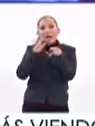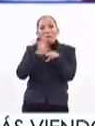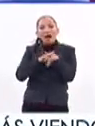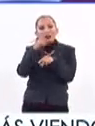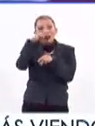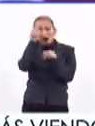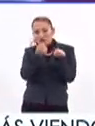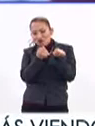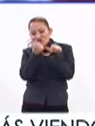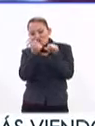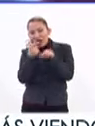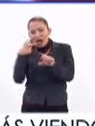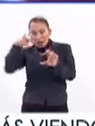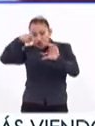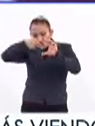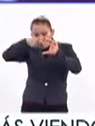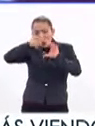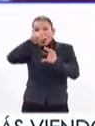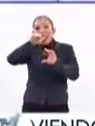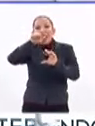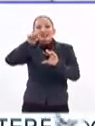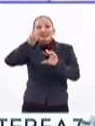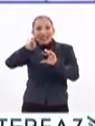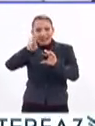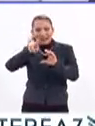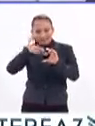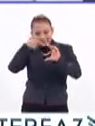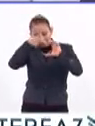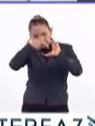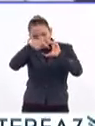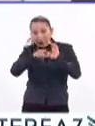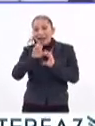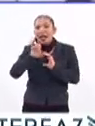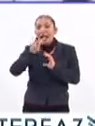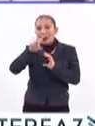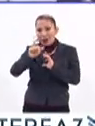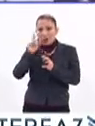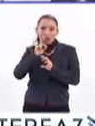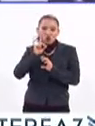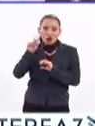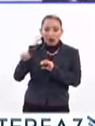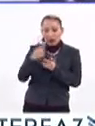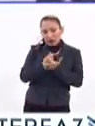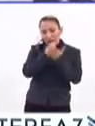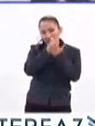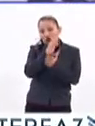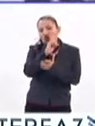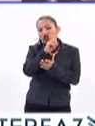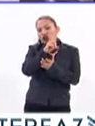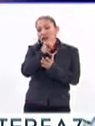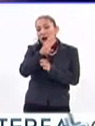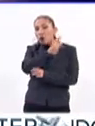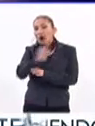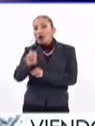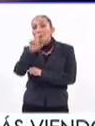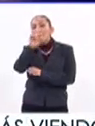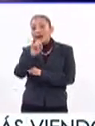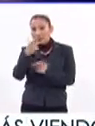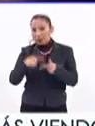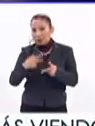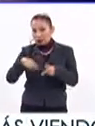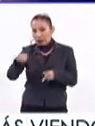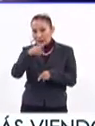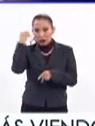más fácil a través de un rayo láser especial. Eva Ramón Gallegos ha tratado con terapia fotodinámica a 420